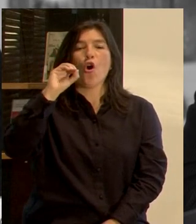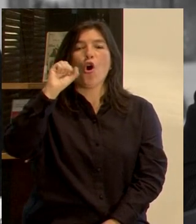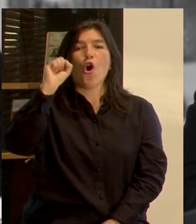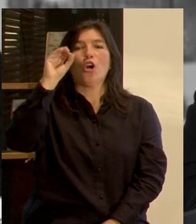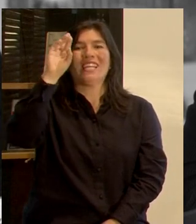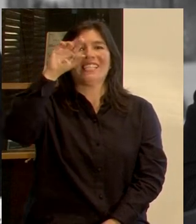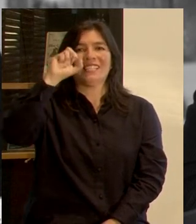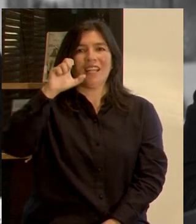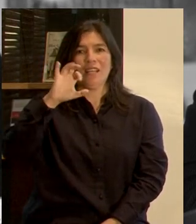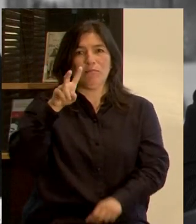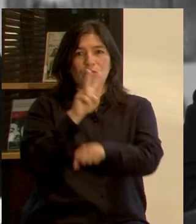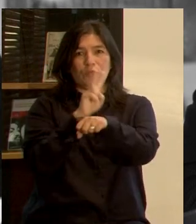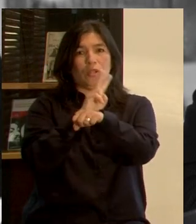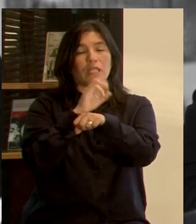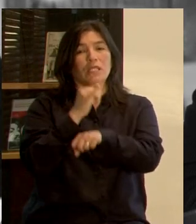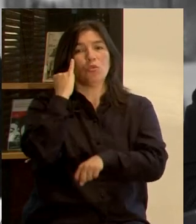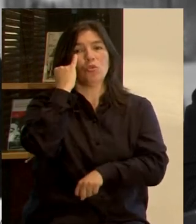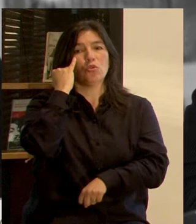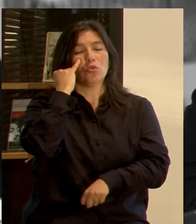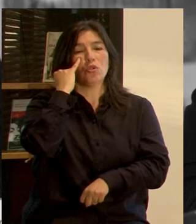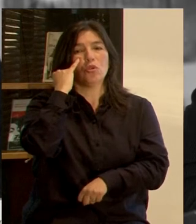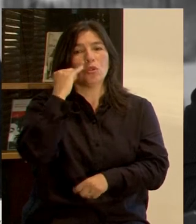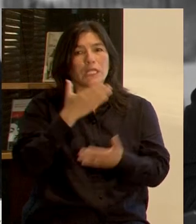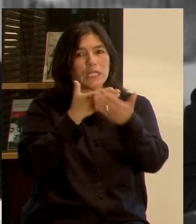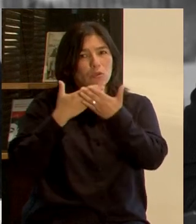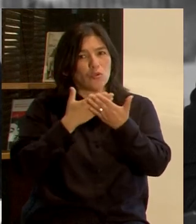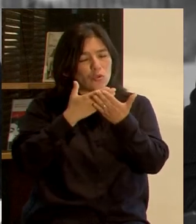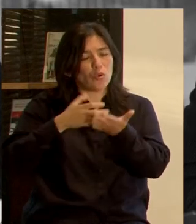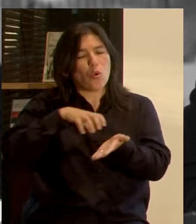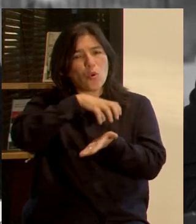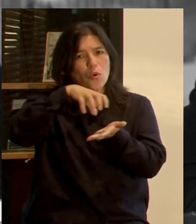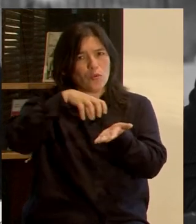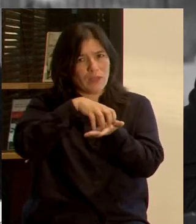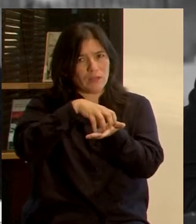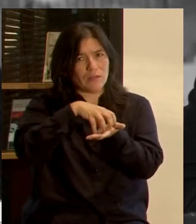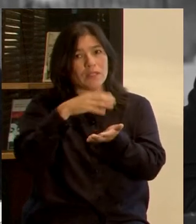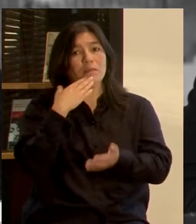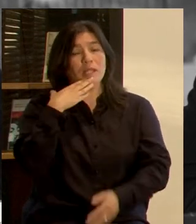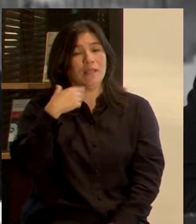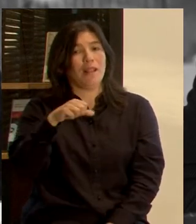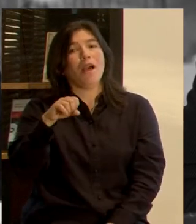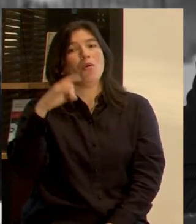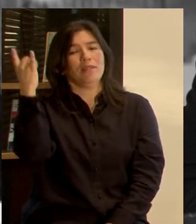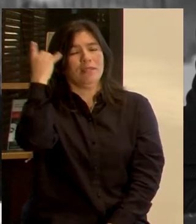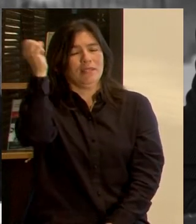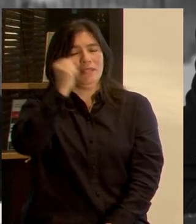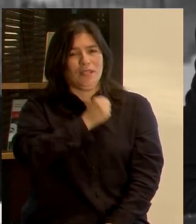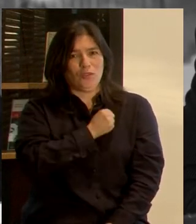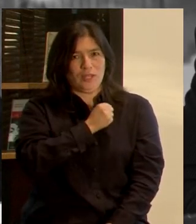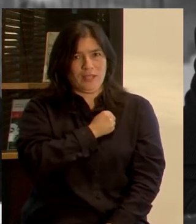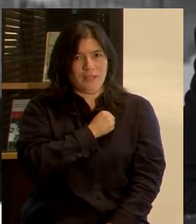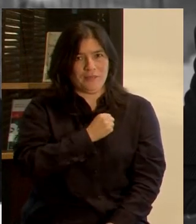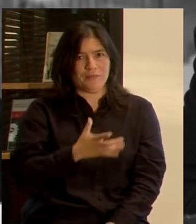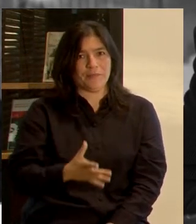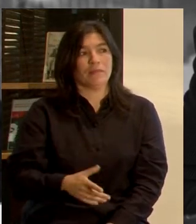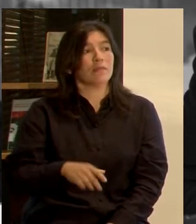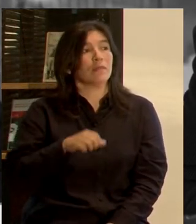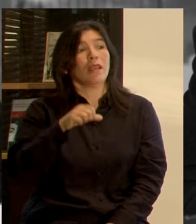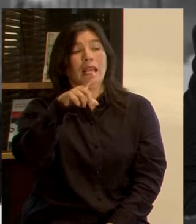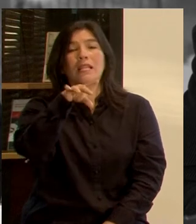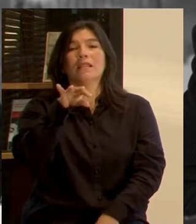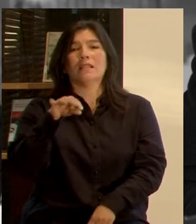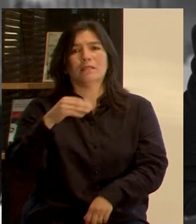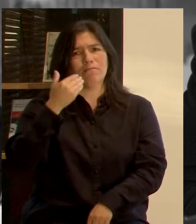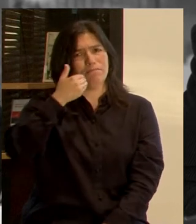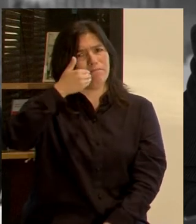del Instituto de Estudios Urbanos y Territoriales de la Pontificia Universidad Católica de Chile. Arturo es doctor